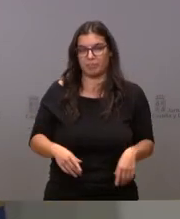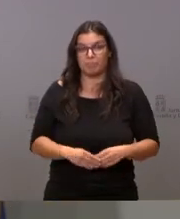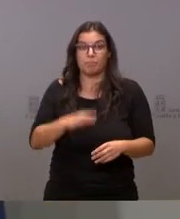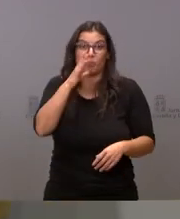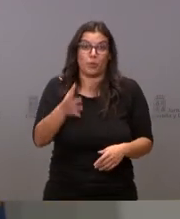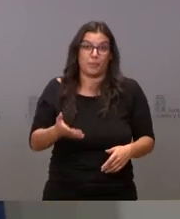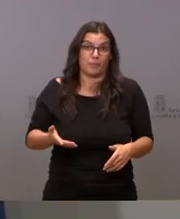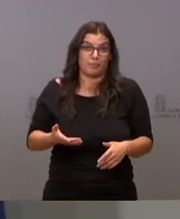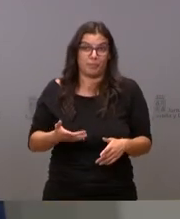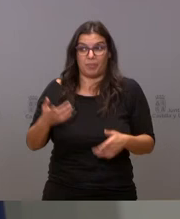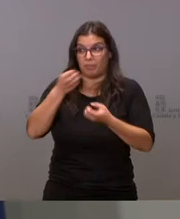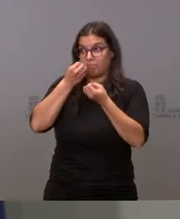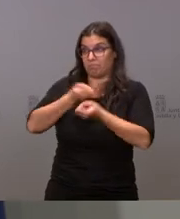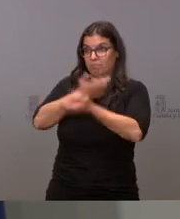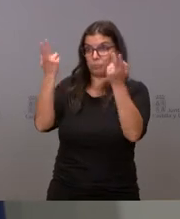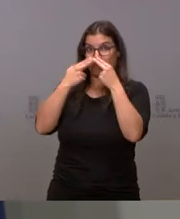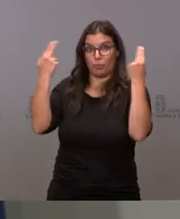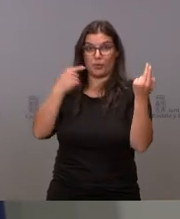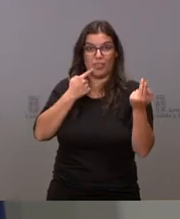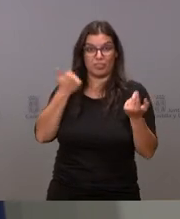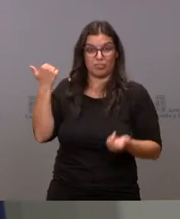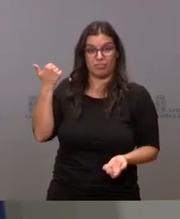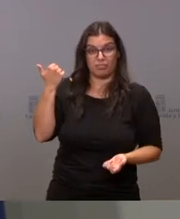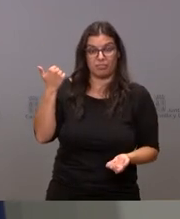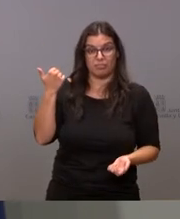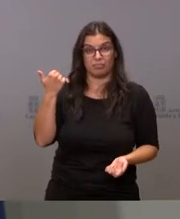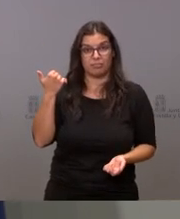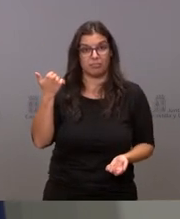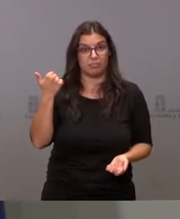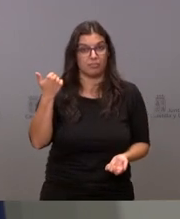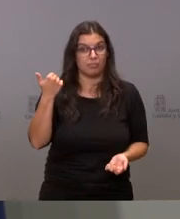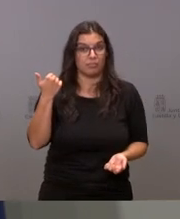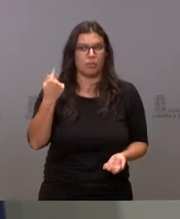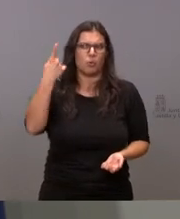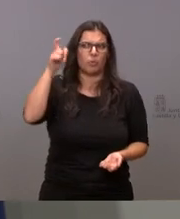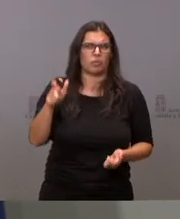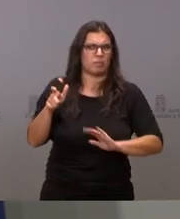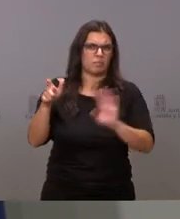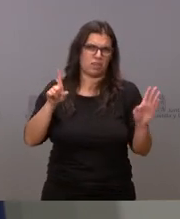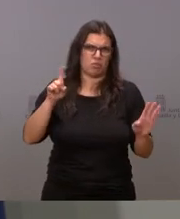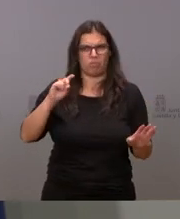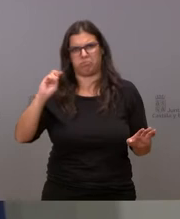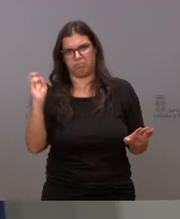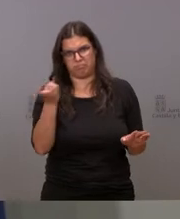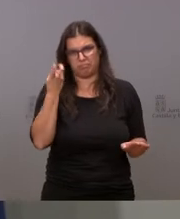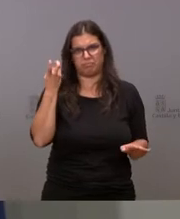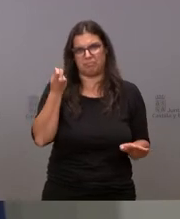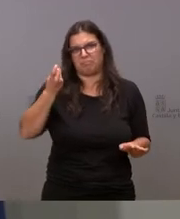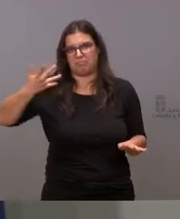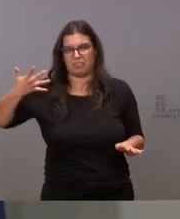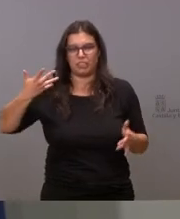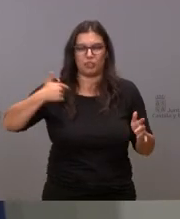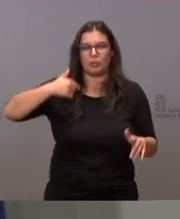es que han sido manifestaciones públicas y no ha sido una sola persona sino varias y por tanto yo creo